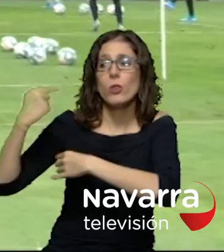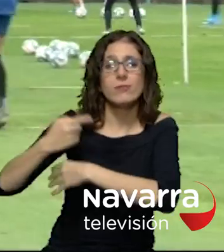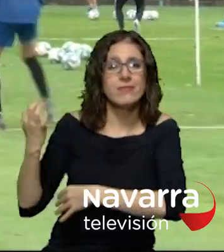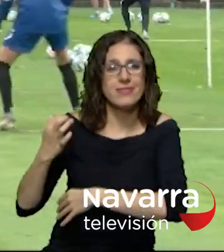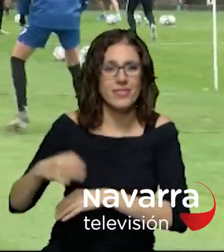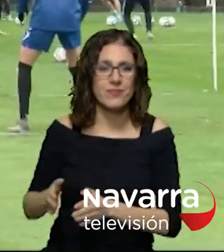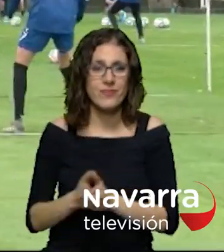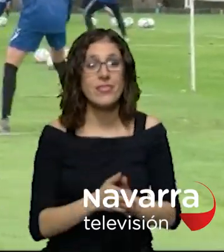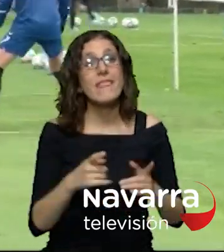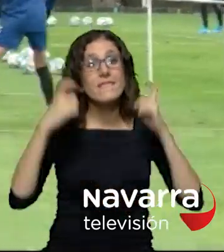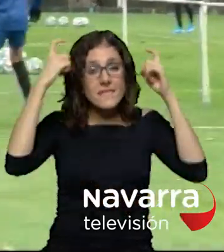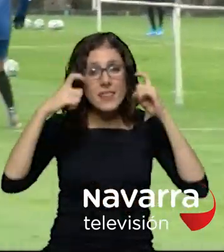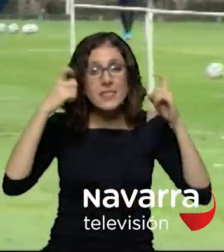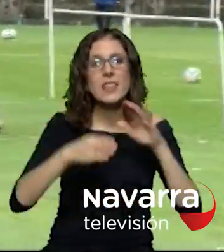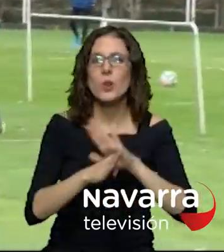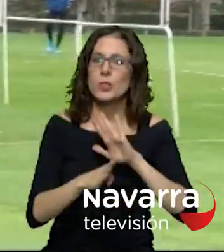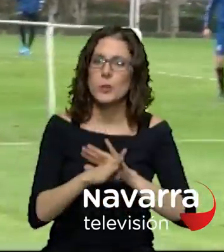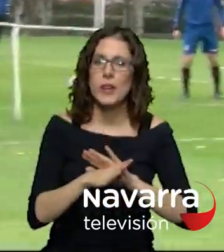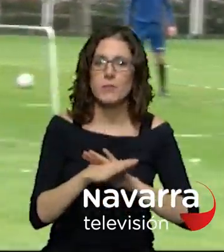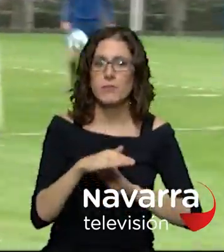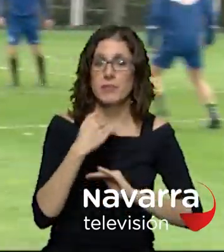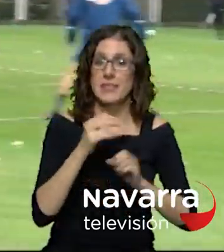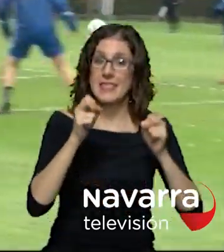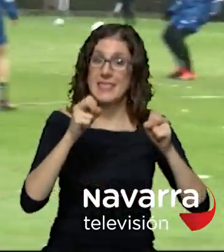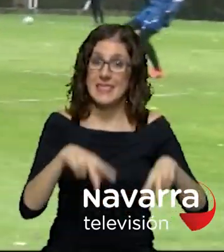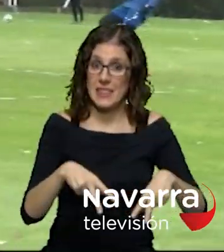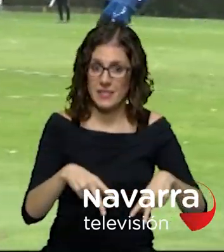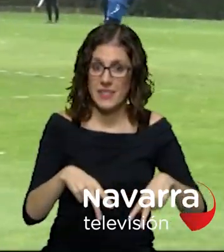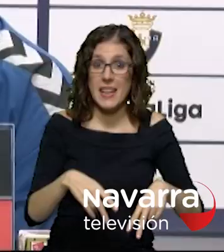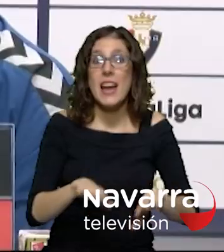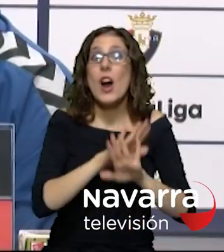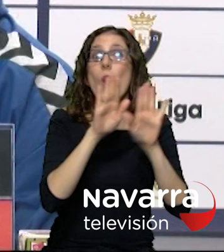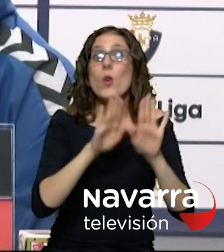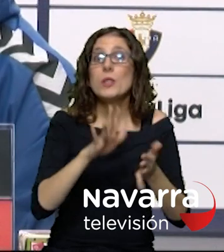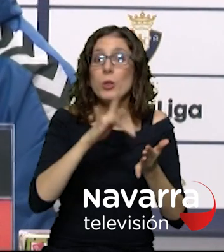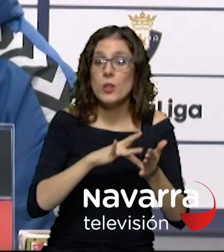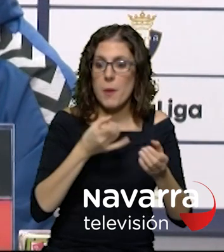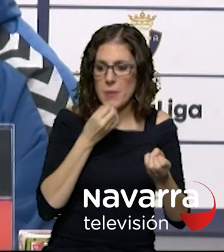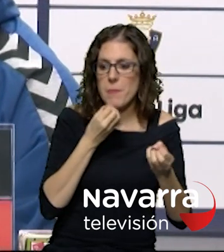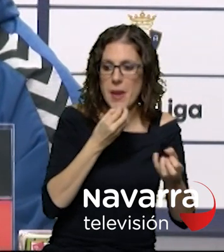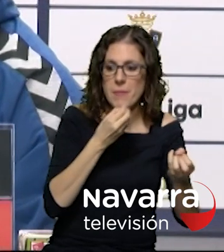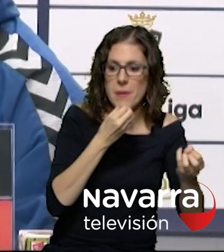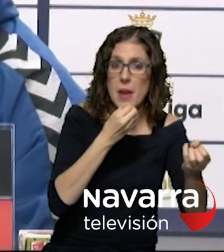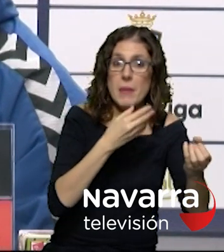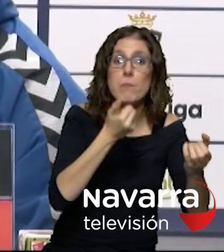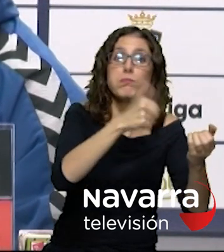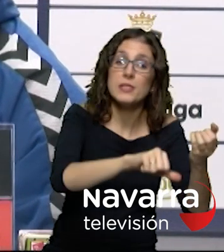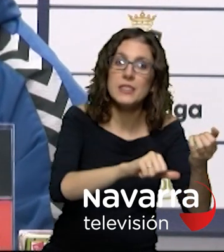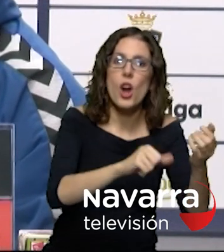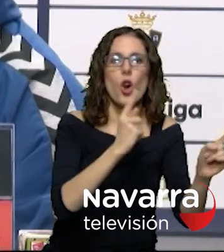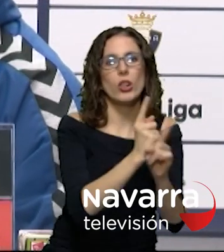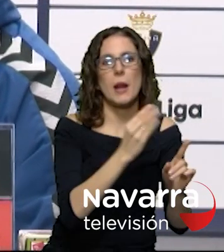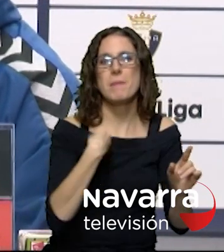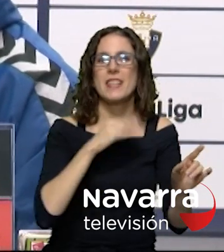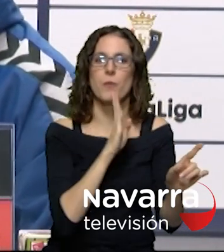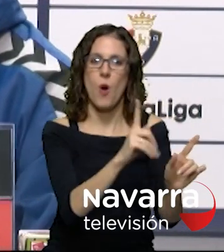su récord de imbatibilidad como local La anterior racha histórica curiosamente fue rota por el conjunto bilbaíno Toco madera, si no tienen que ganar que sea